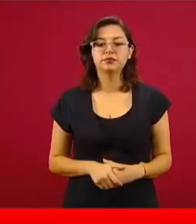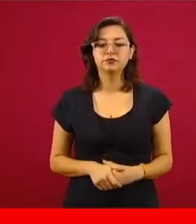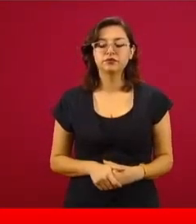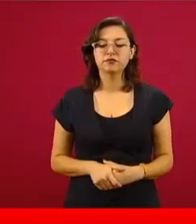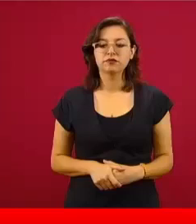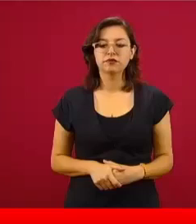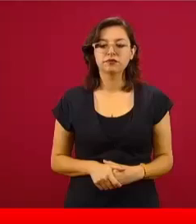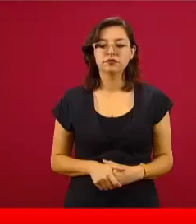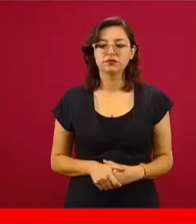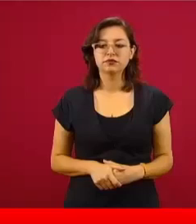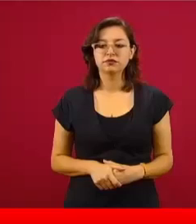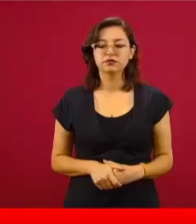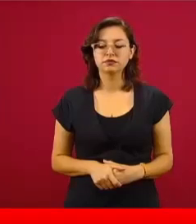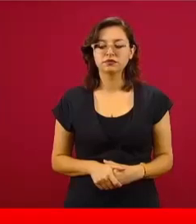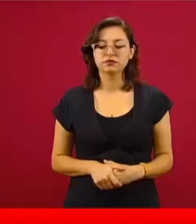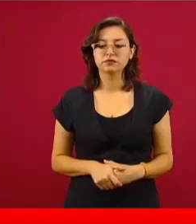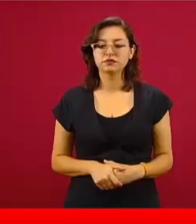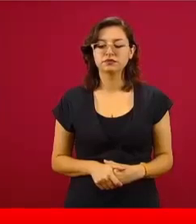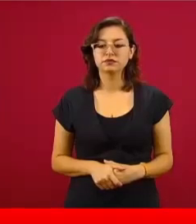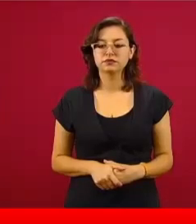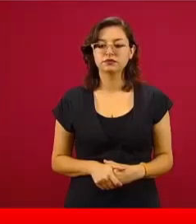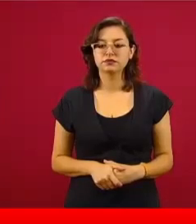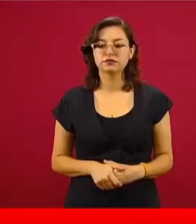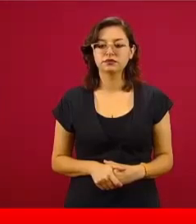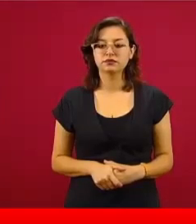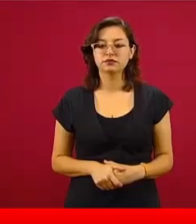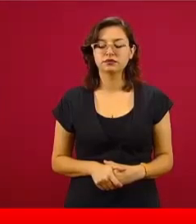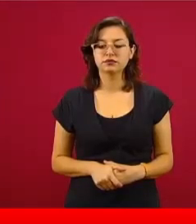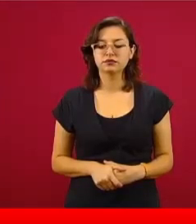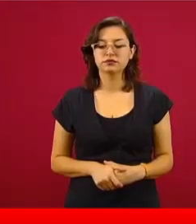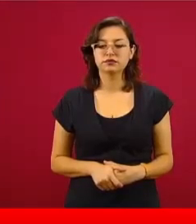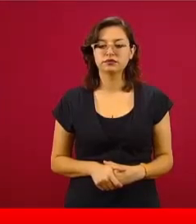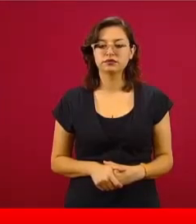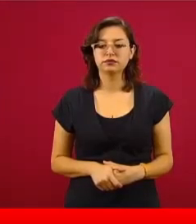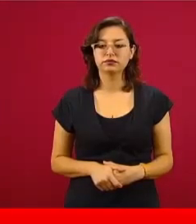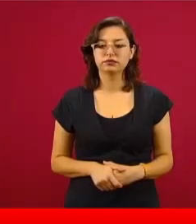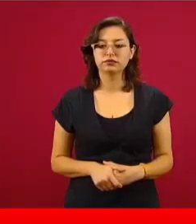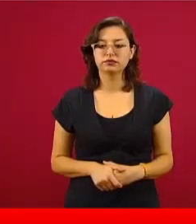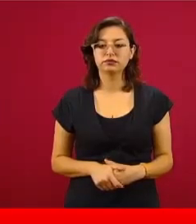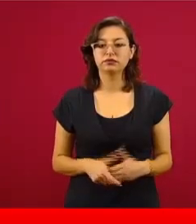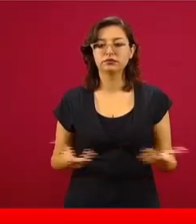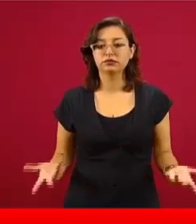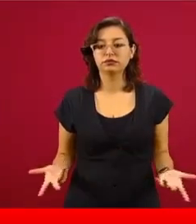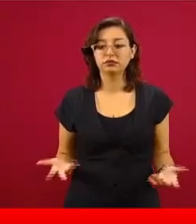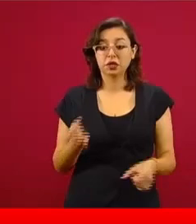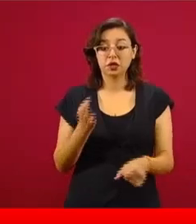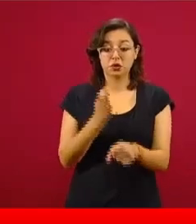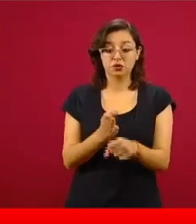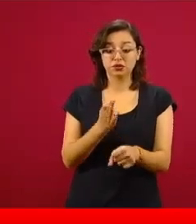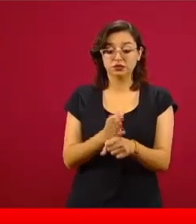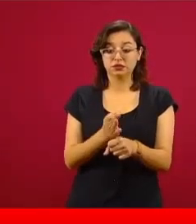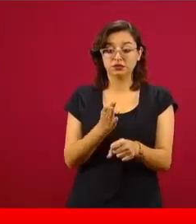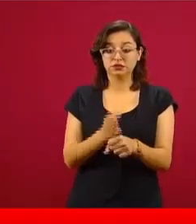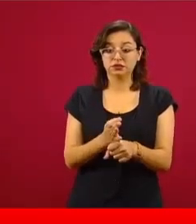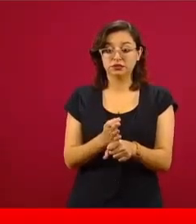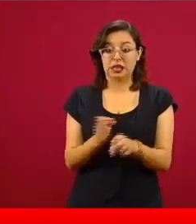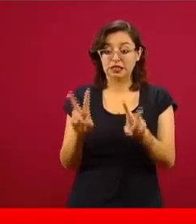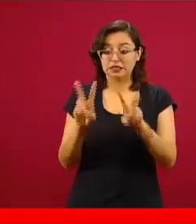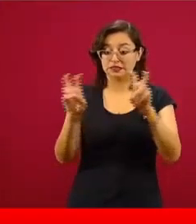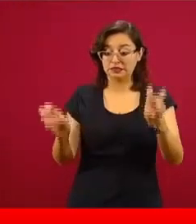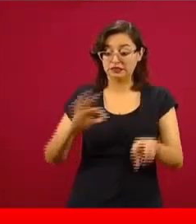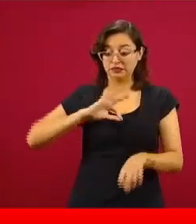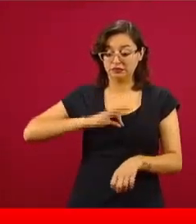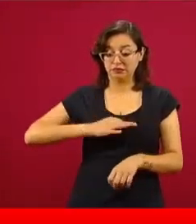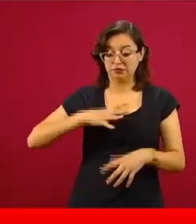Estamos frente a tres rostros de una epidemia que tiene impactos